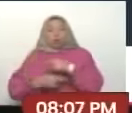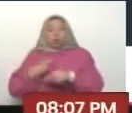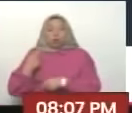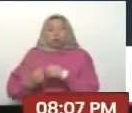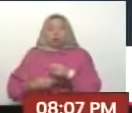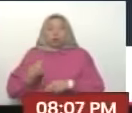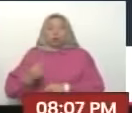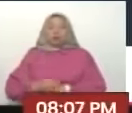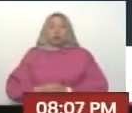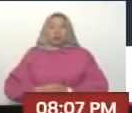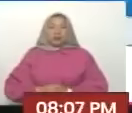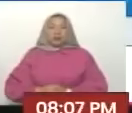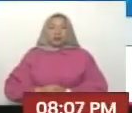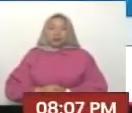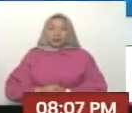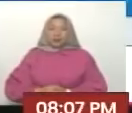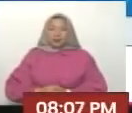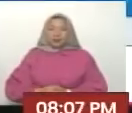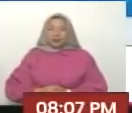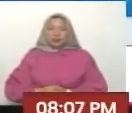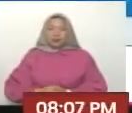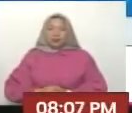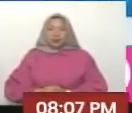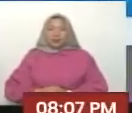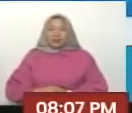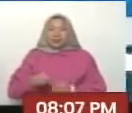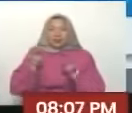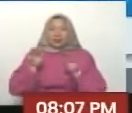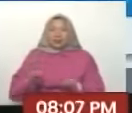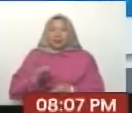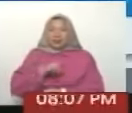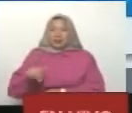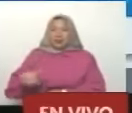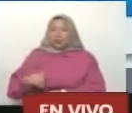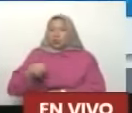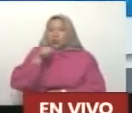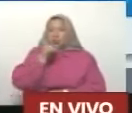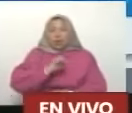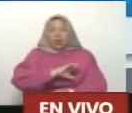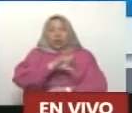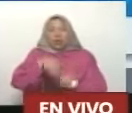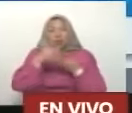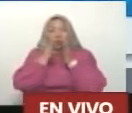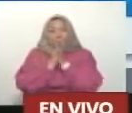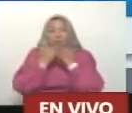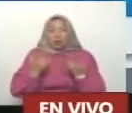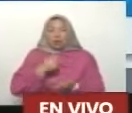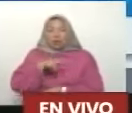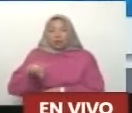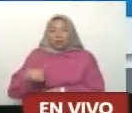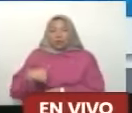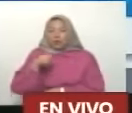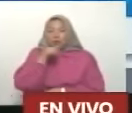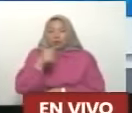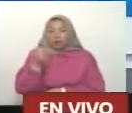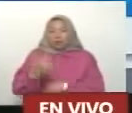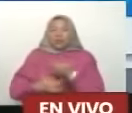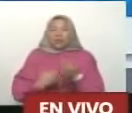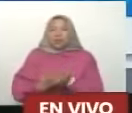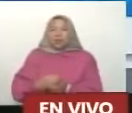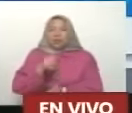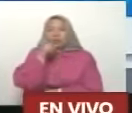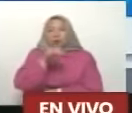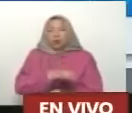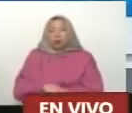200 Aquí está El árbol de las tres raíces Cuando se caía la Unión Soviética